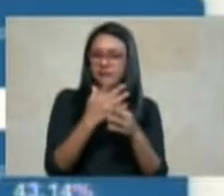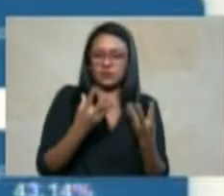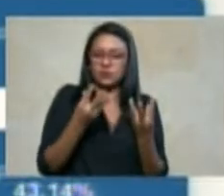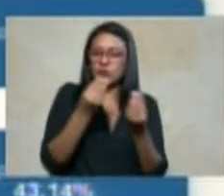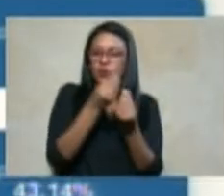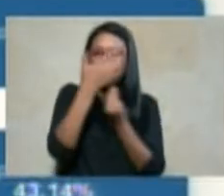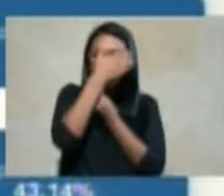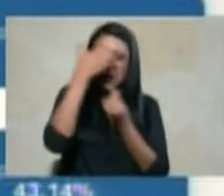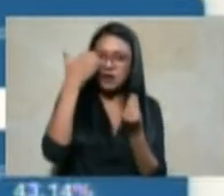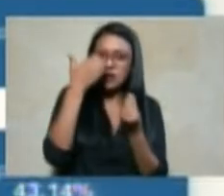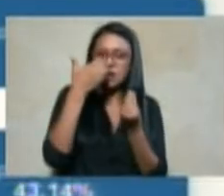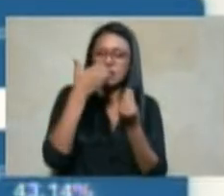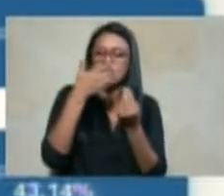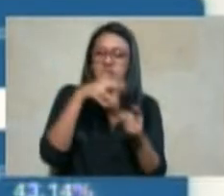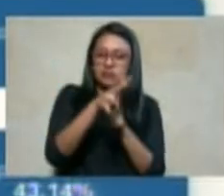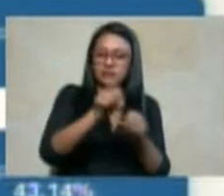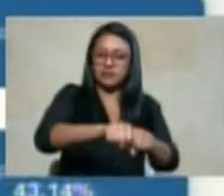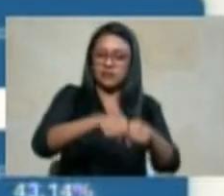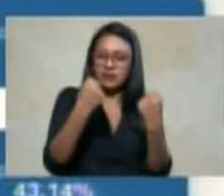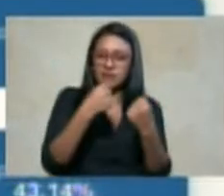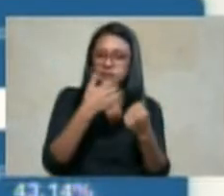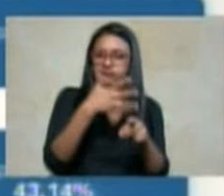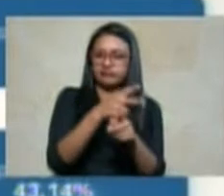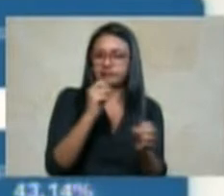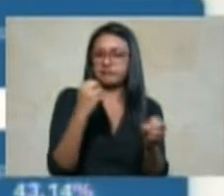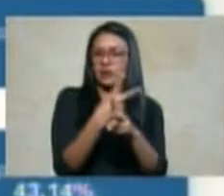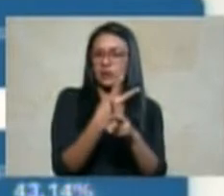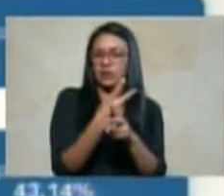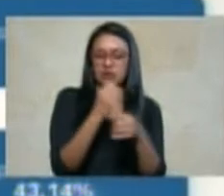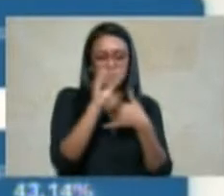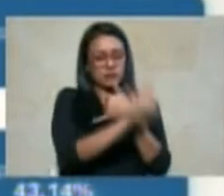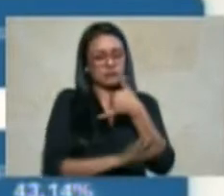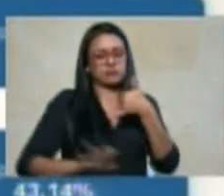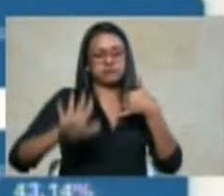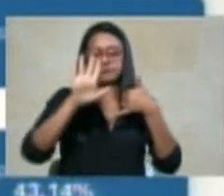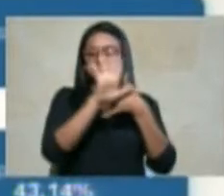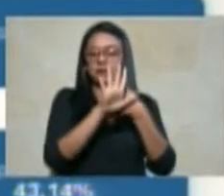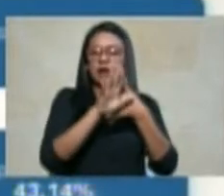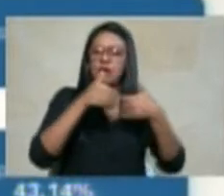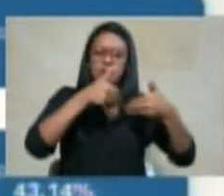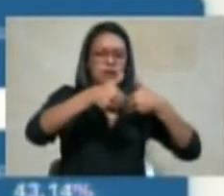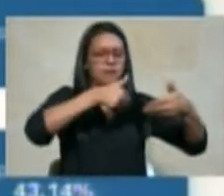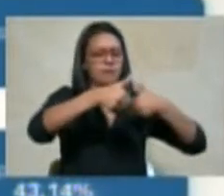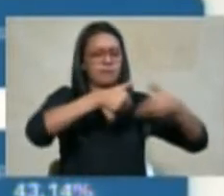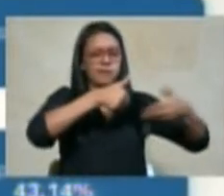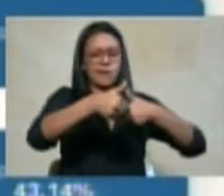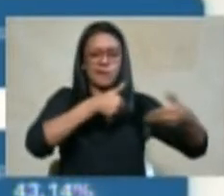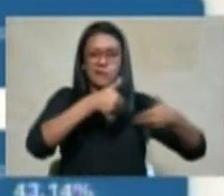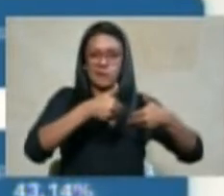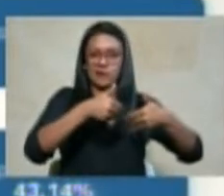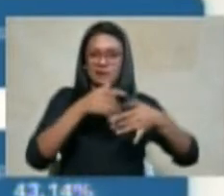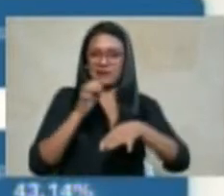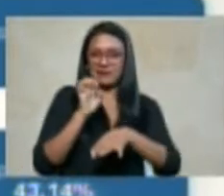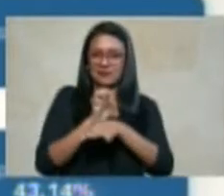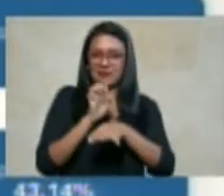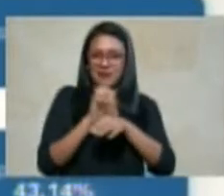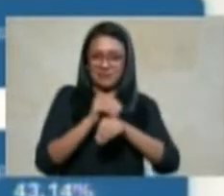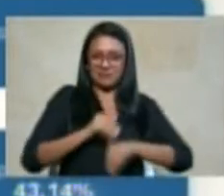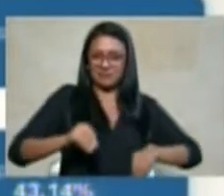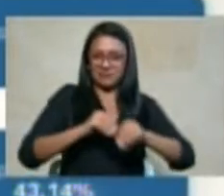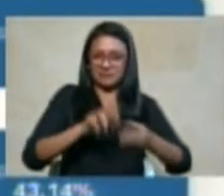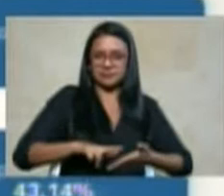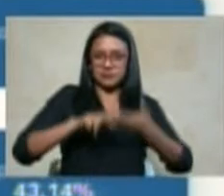en el territorio nacional del total de solicitudes atendidas por la unidad de restitución de tierras teníamos en